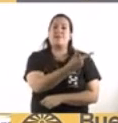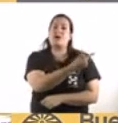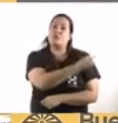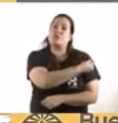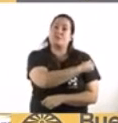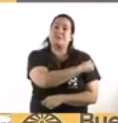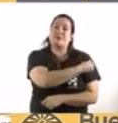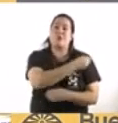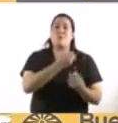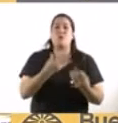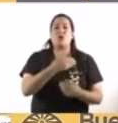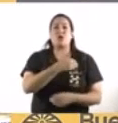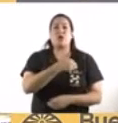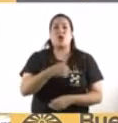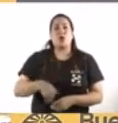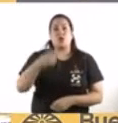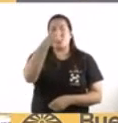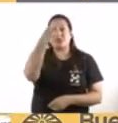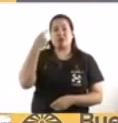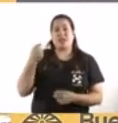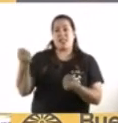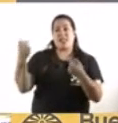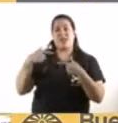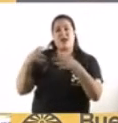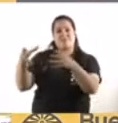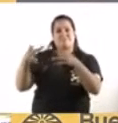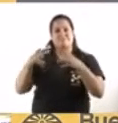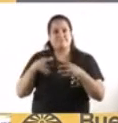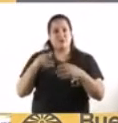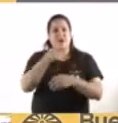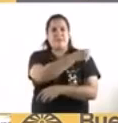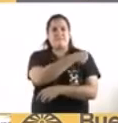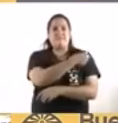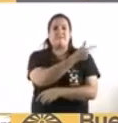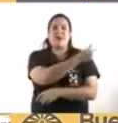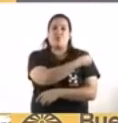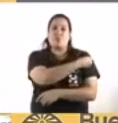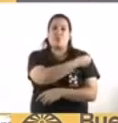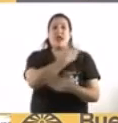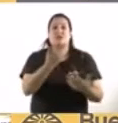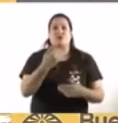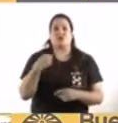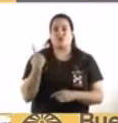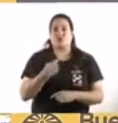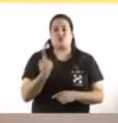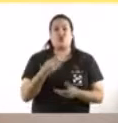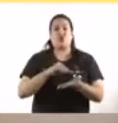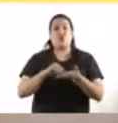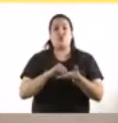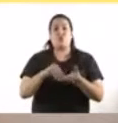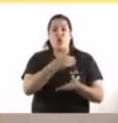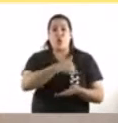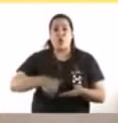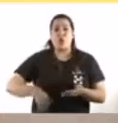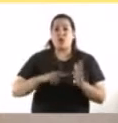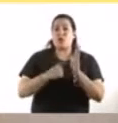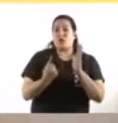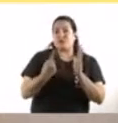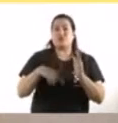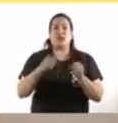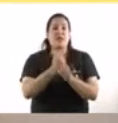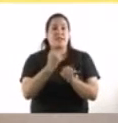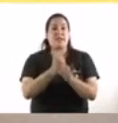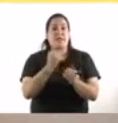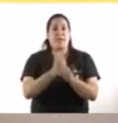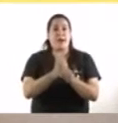nos provee las vacunas y nosotros tenemos a todo el equipo del gobierno abocado trabajando en esta campaña de vacunación con un plan